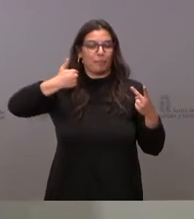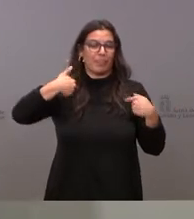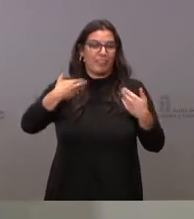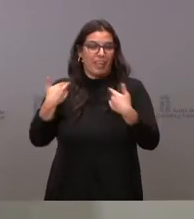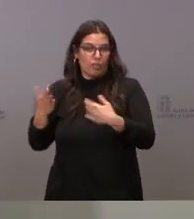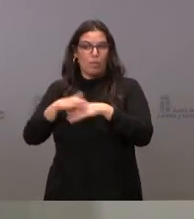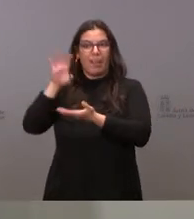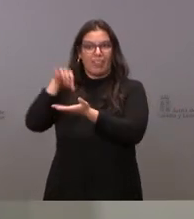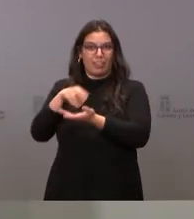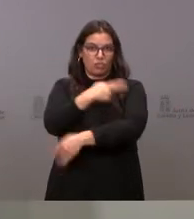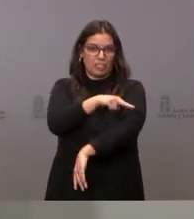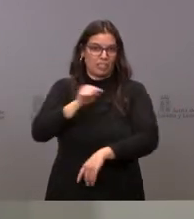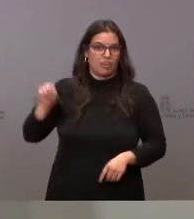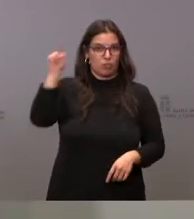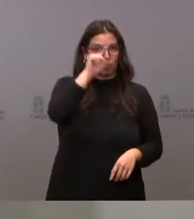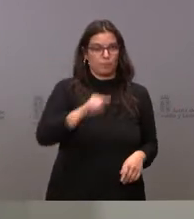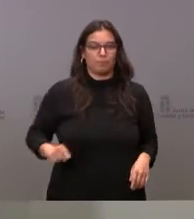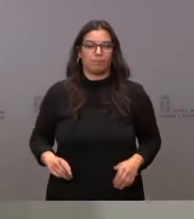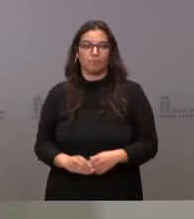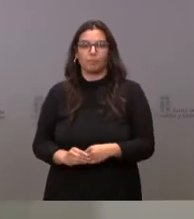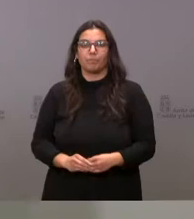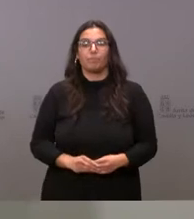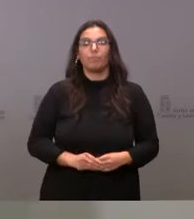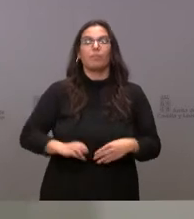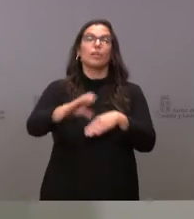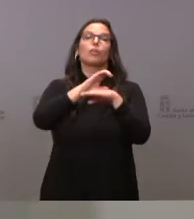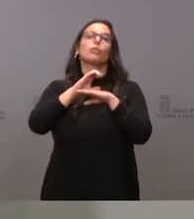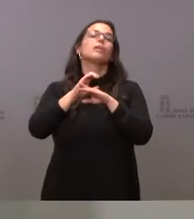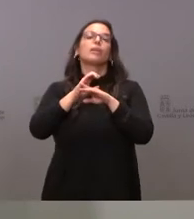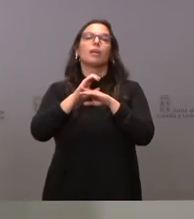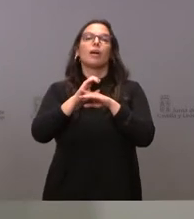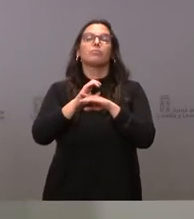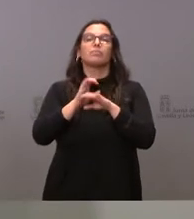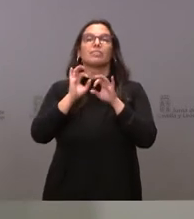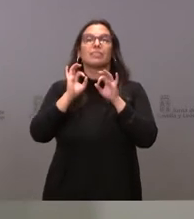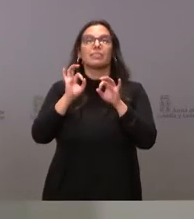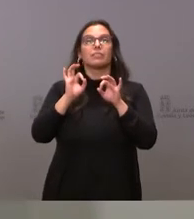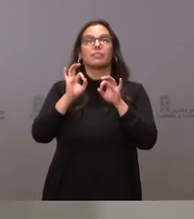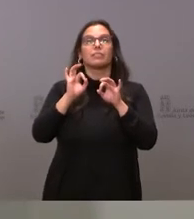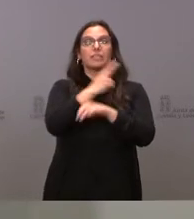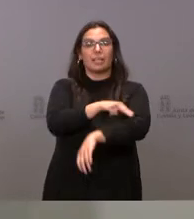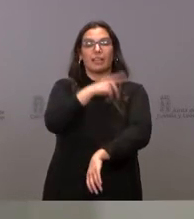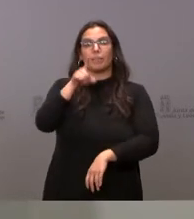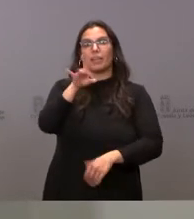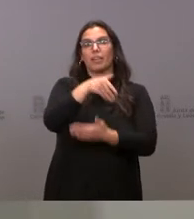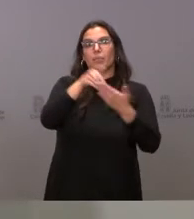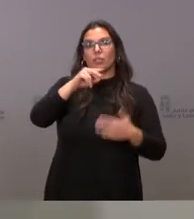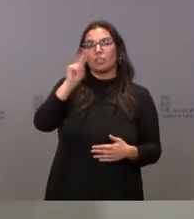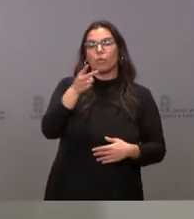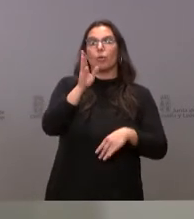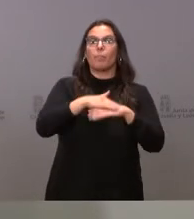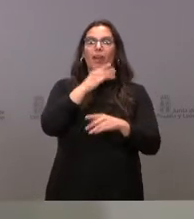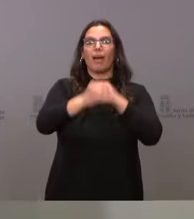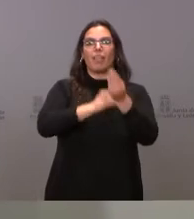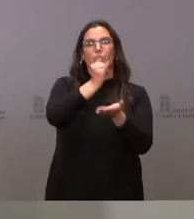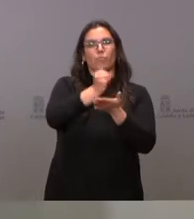centros sanitarios. La Consejería de Sanidad invierte 15 millones de euros en material para la realización de pruebas